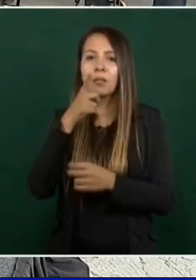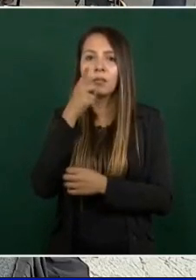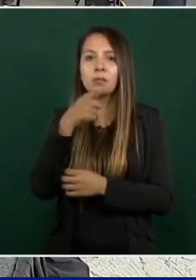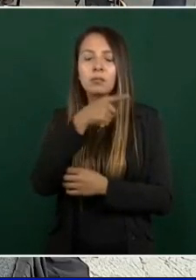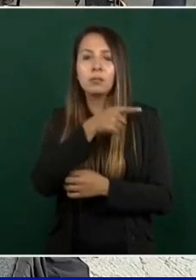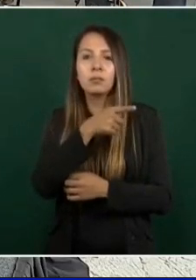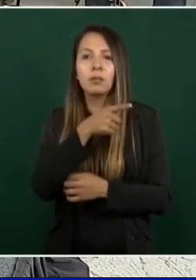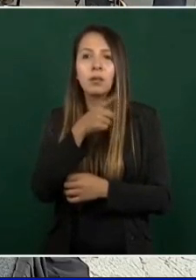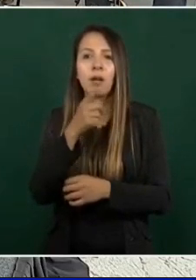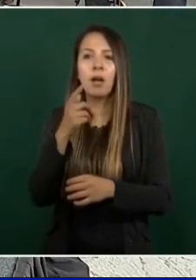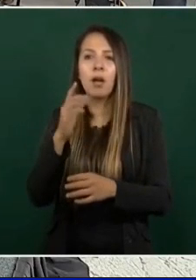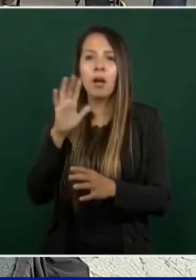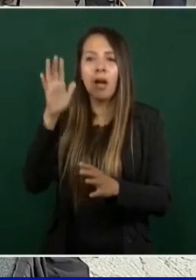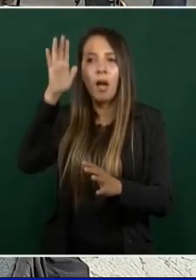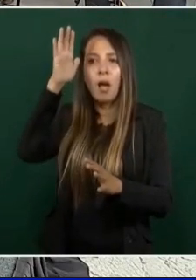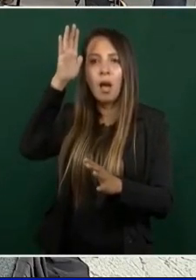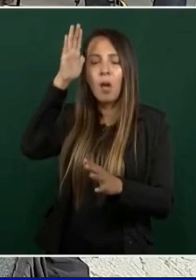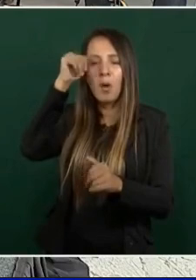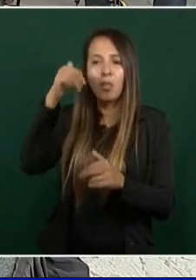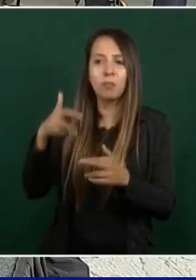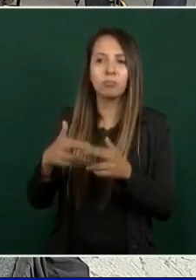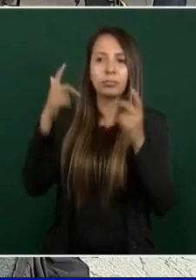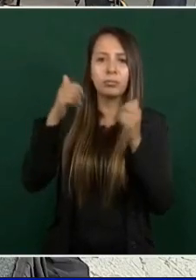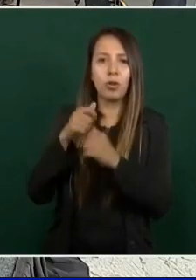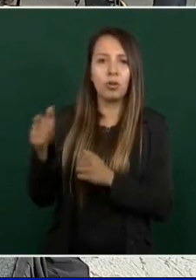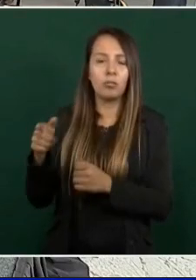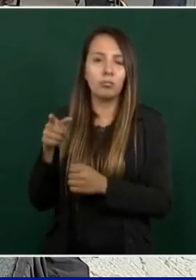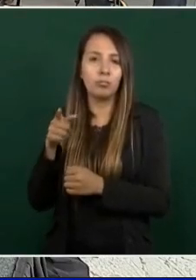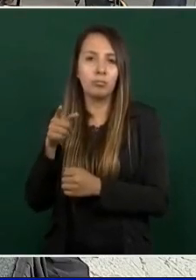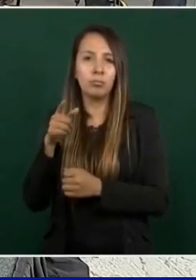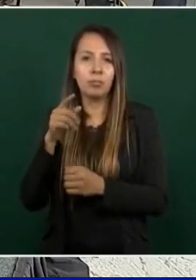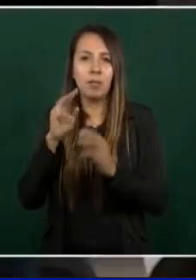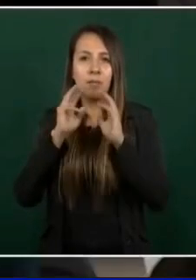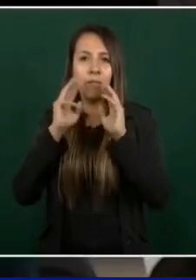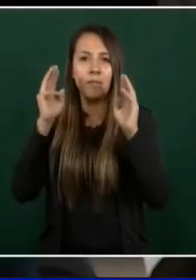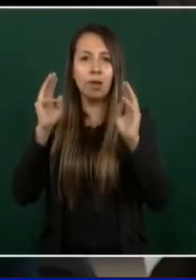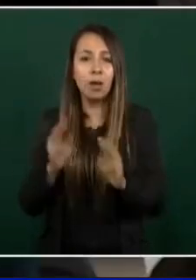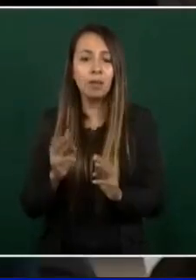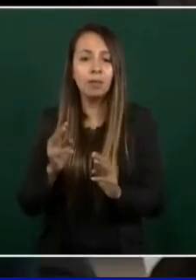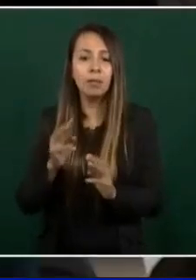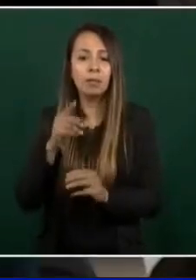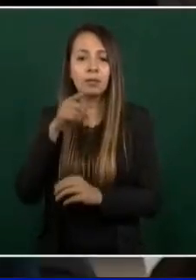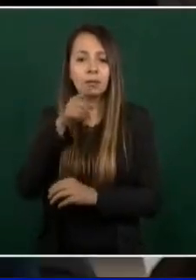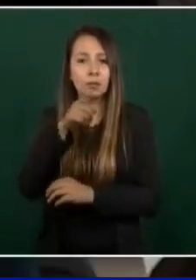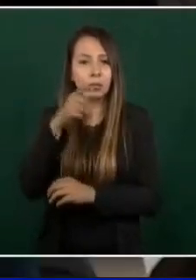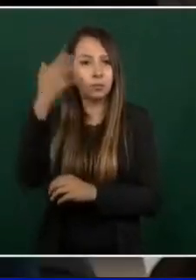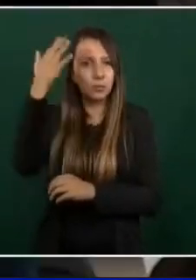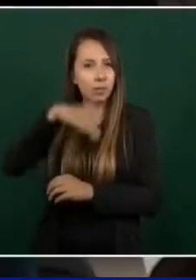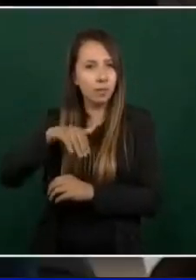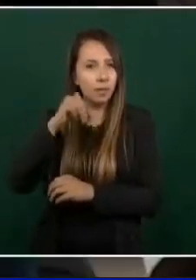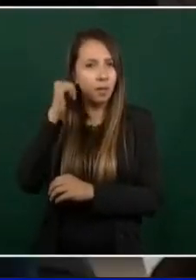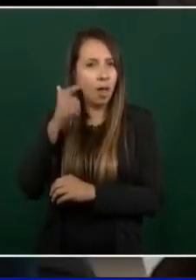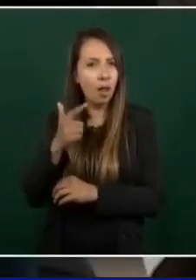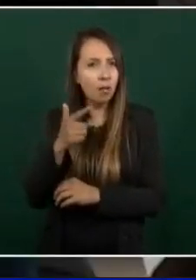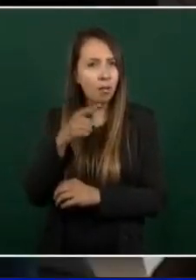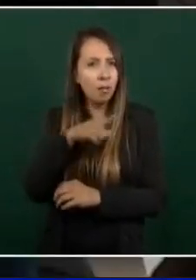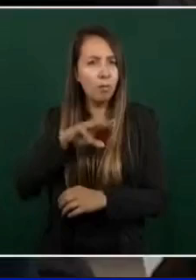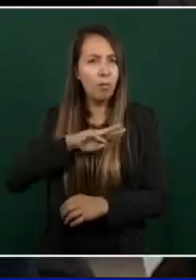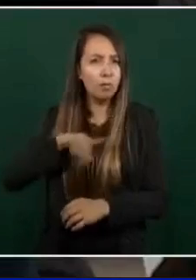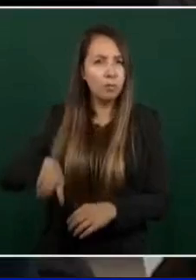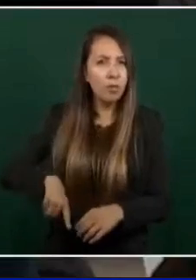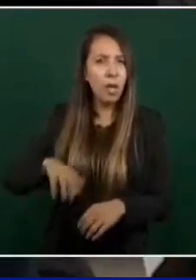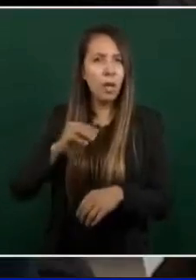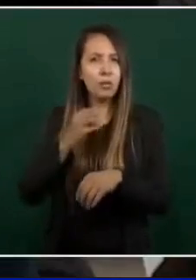crimen organizado. Sólo para rectificar, ¿ustedes tienen indicios de que el gobierno del estado o el municipal tienen acuerdos con el crimen organizado? No,